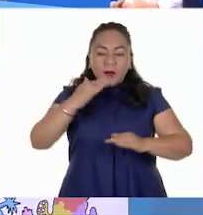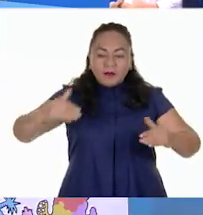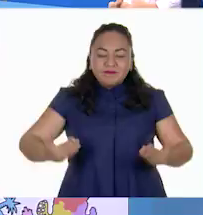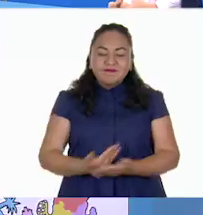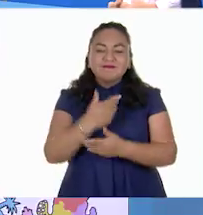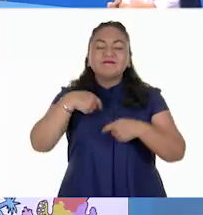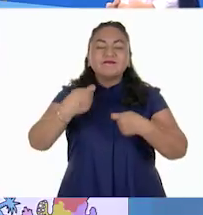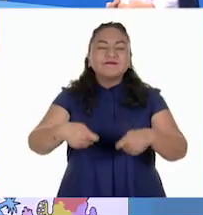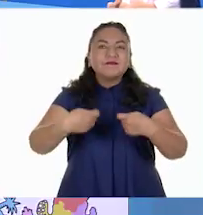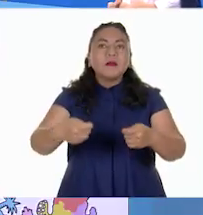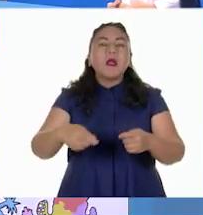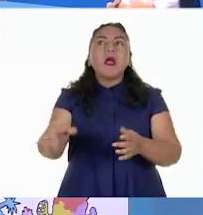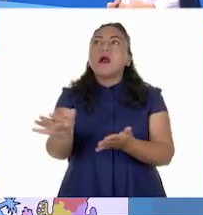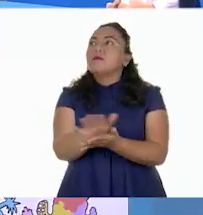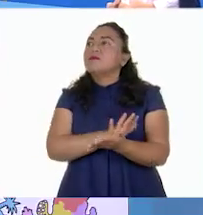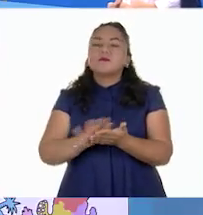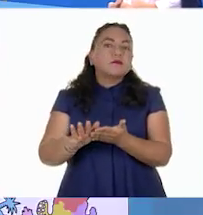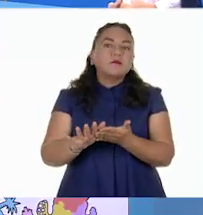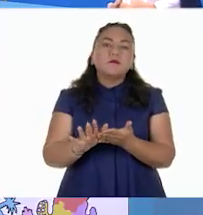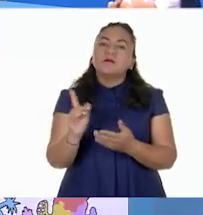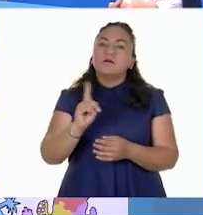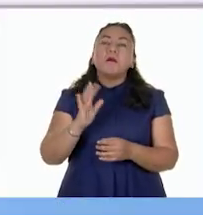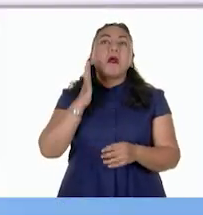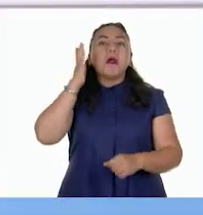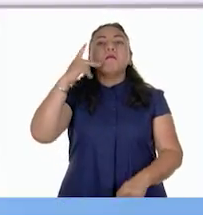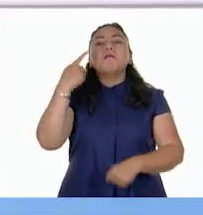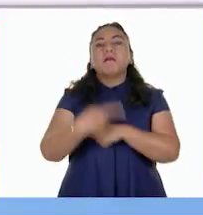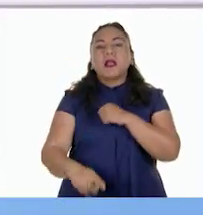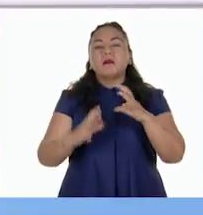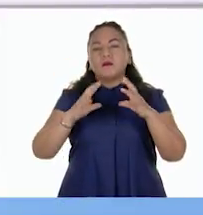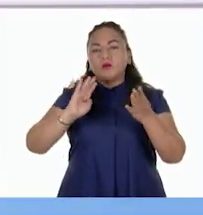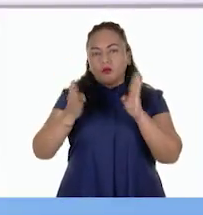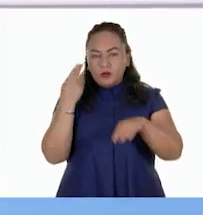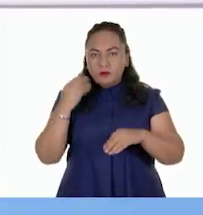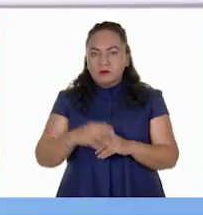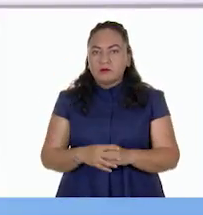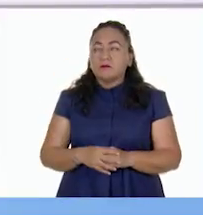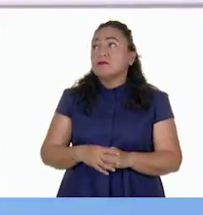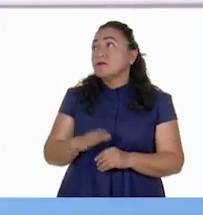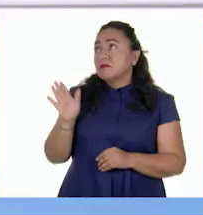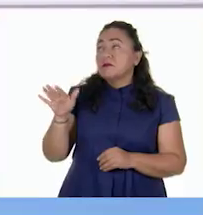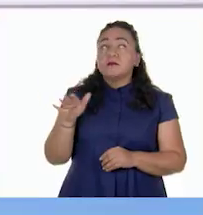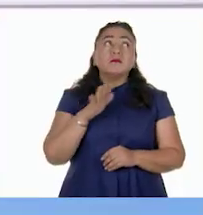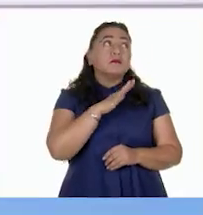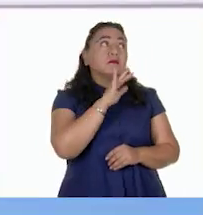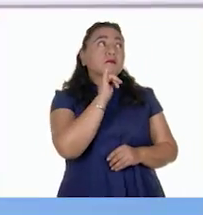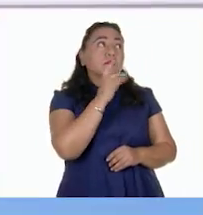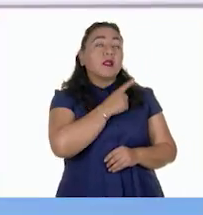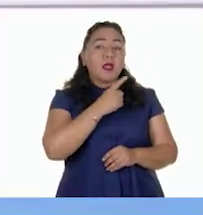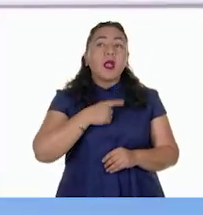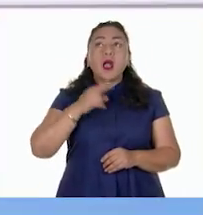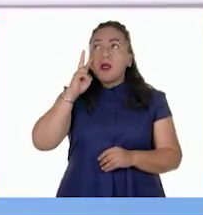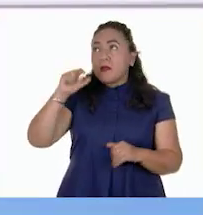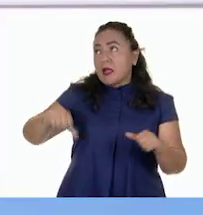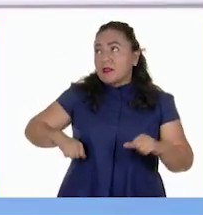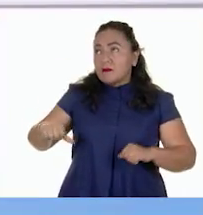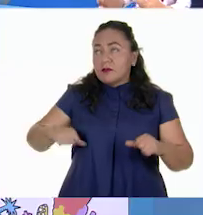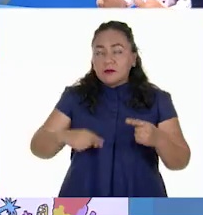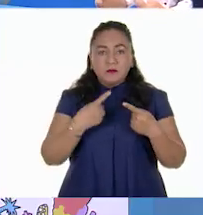un daño irreparable al planeta? Comentó que vamos también a revisar las actividades pesqueras.